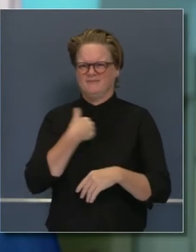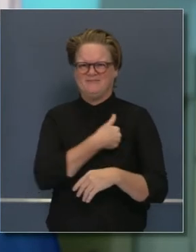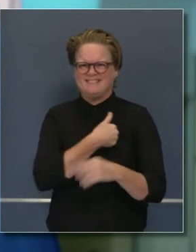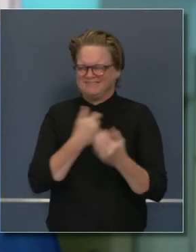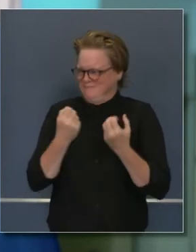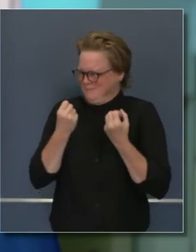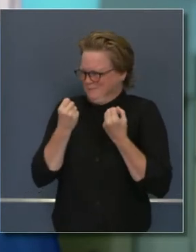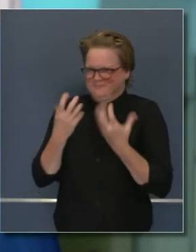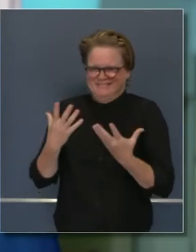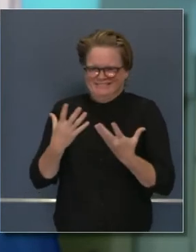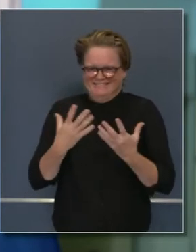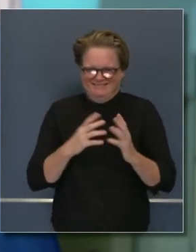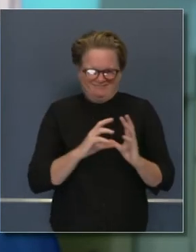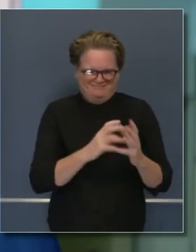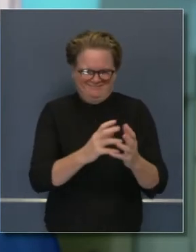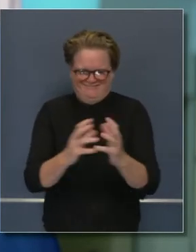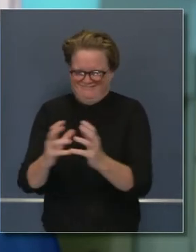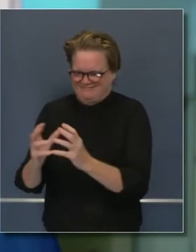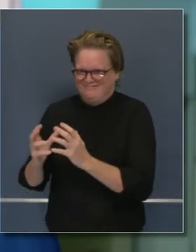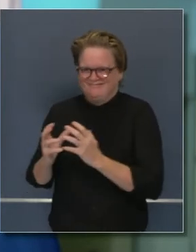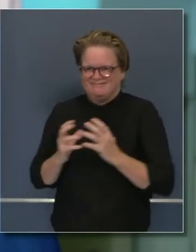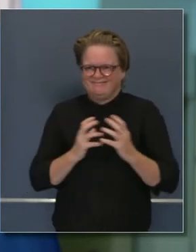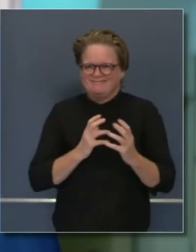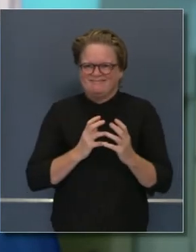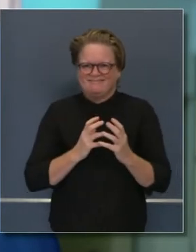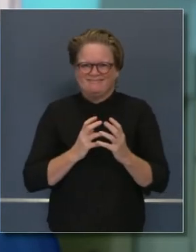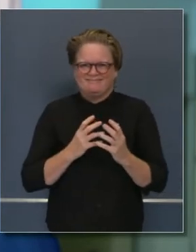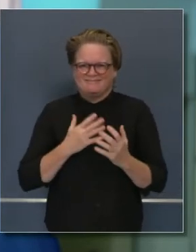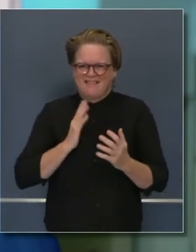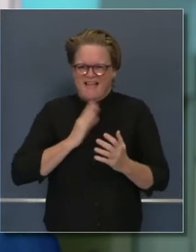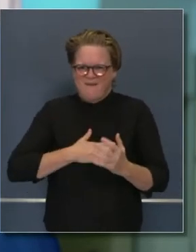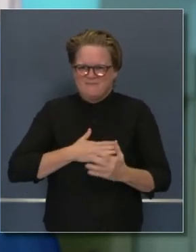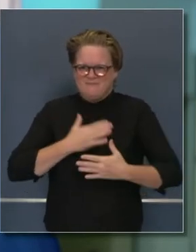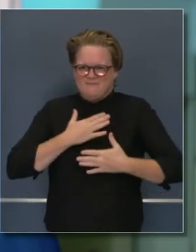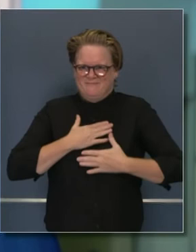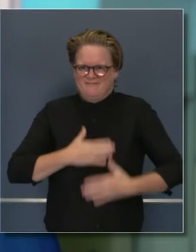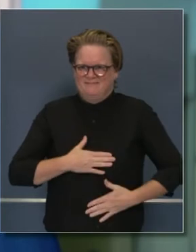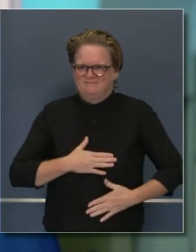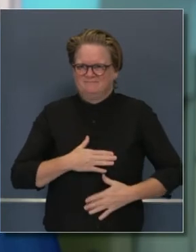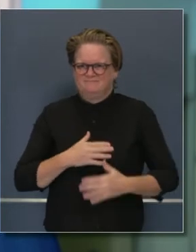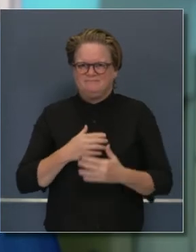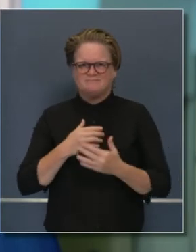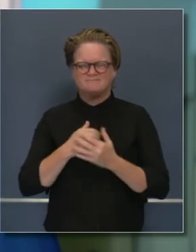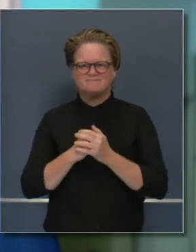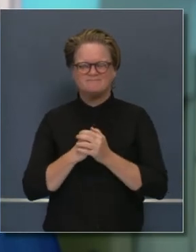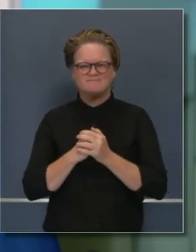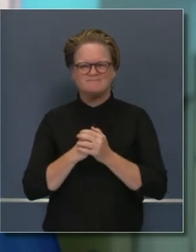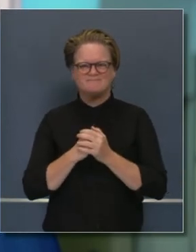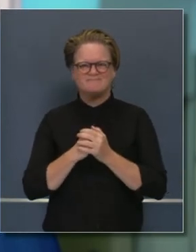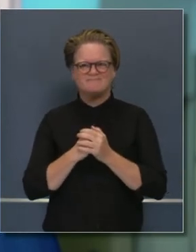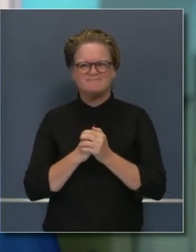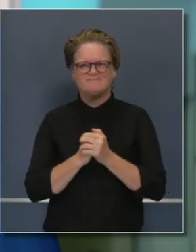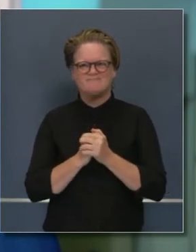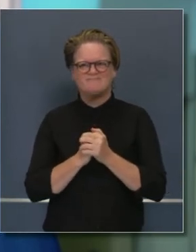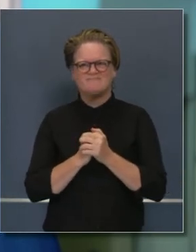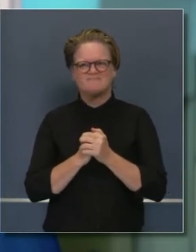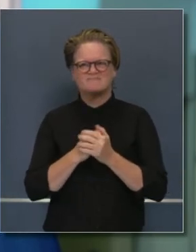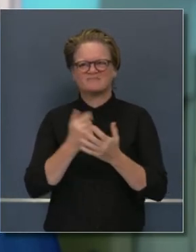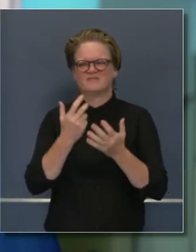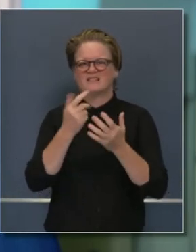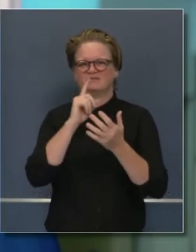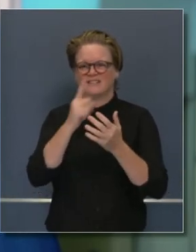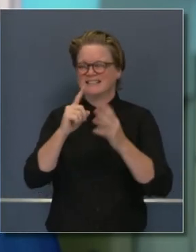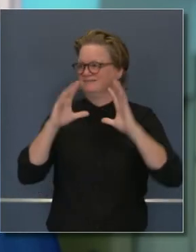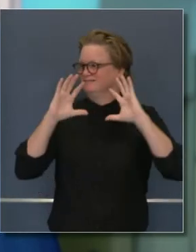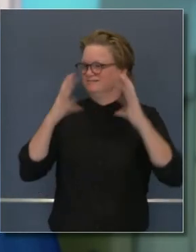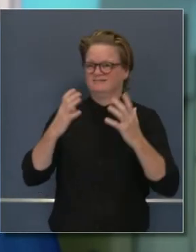pero un solo cuerpo, pero hay una interdependencia, una realidad que va más allá del estado más grande de la nación y